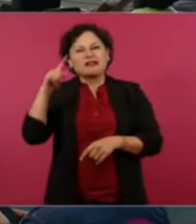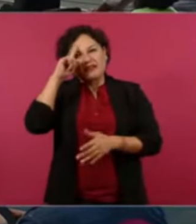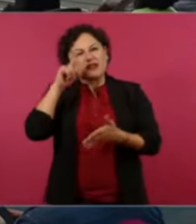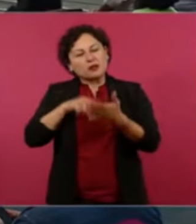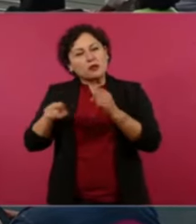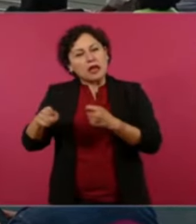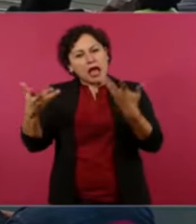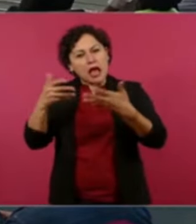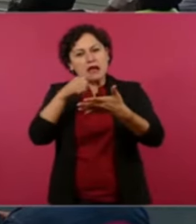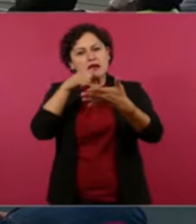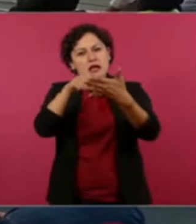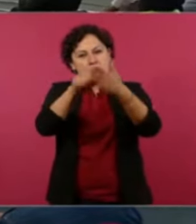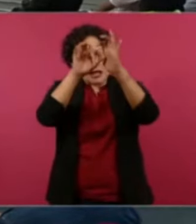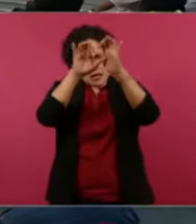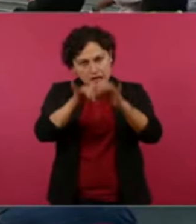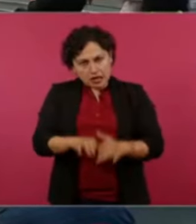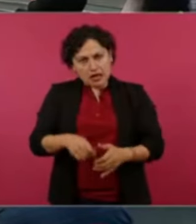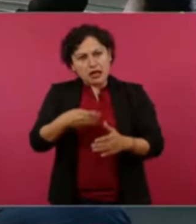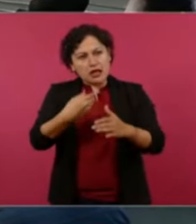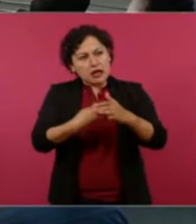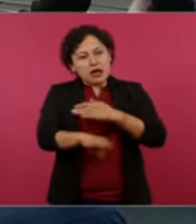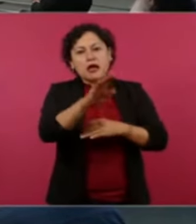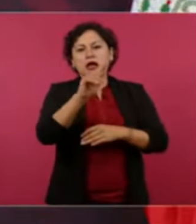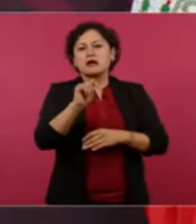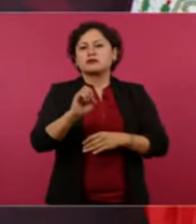ya no estamos metiendo en cosas